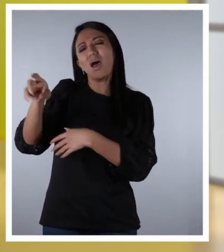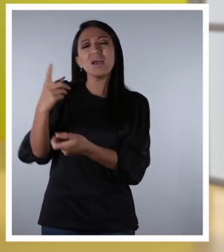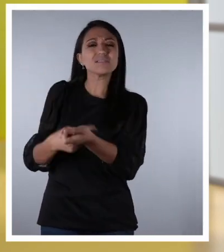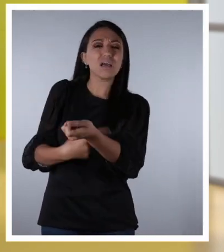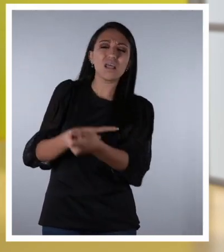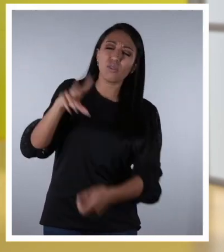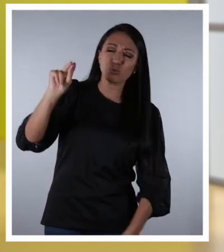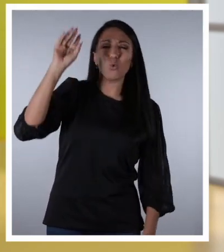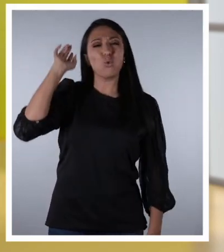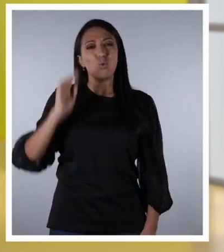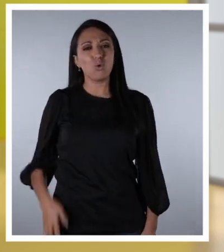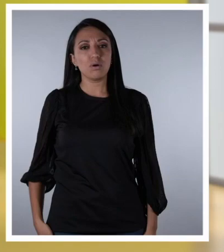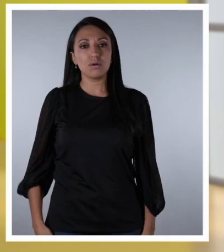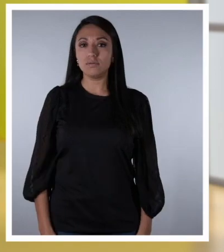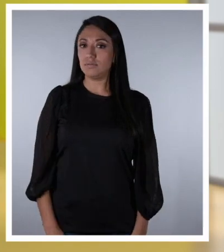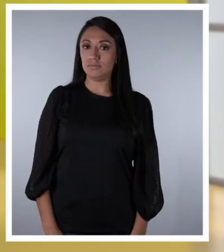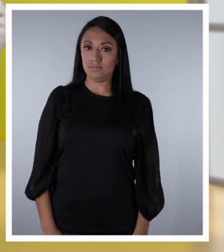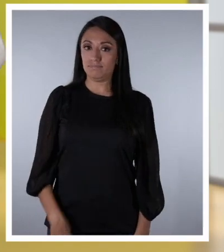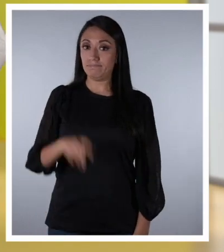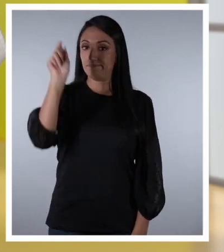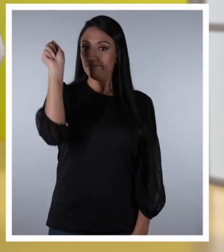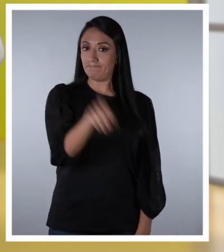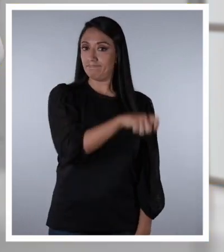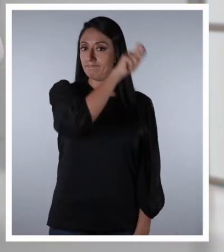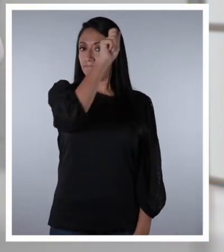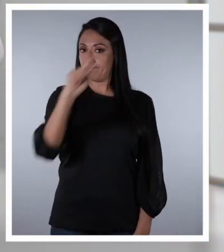qué meterse? ¡No hay que exagerar!